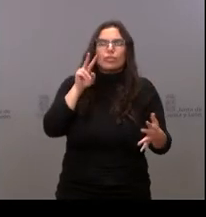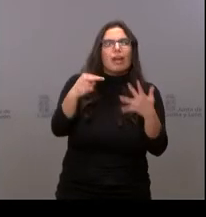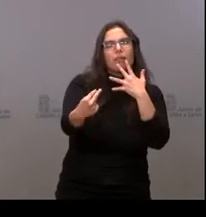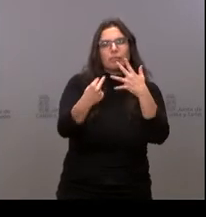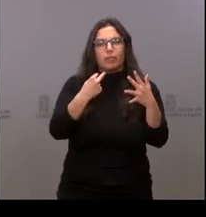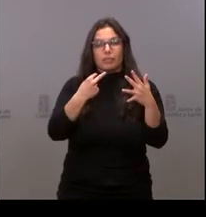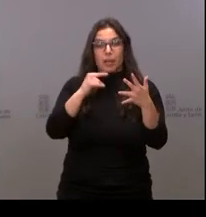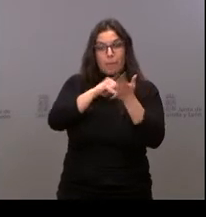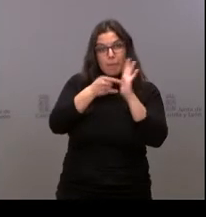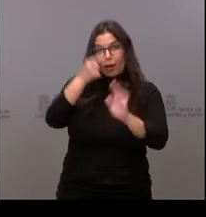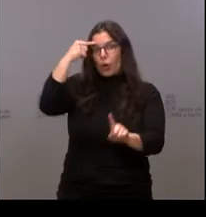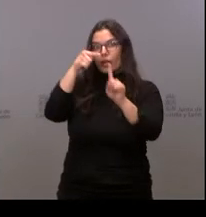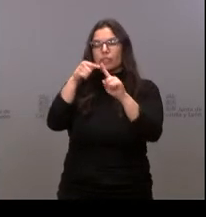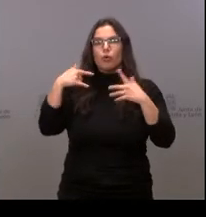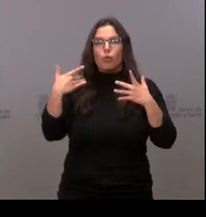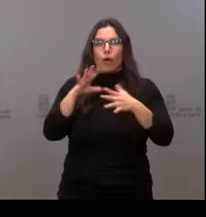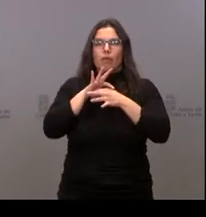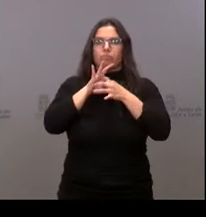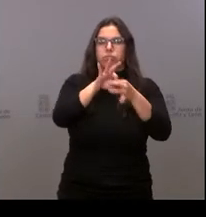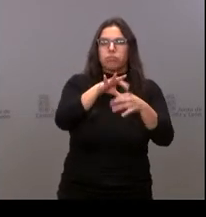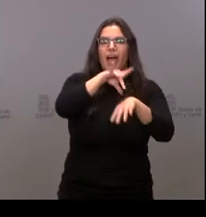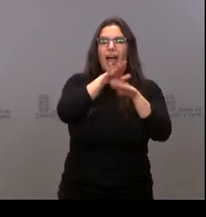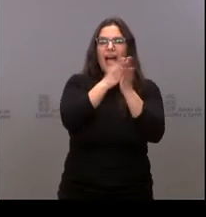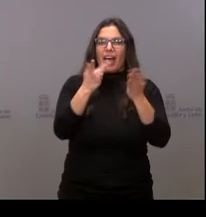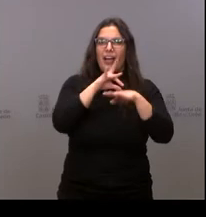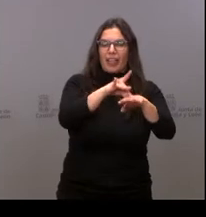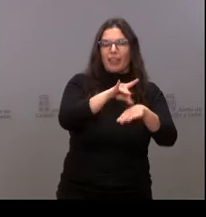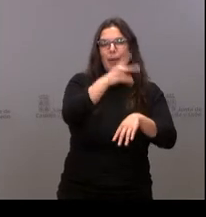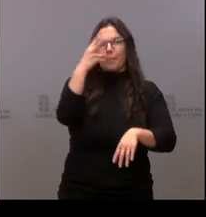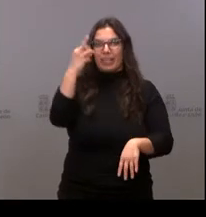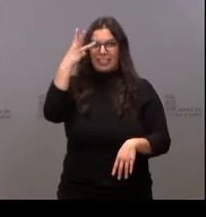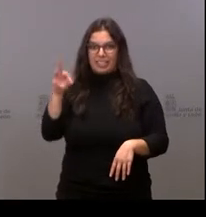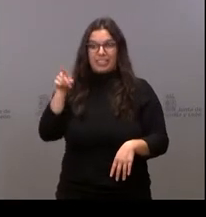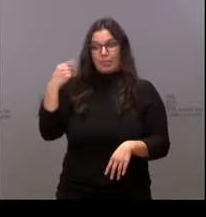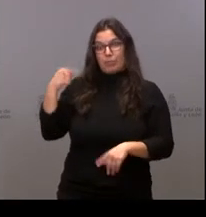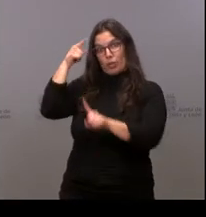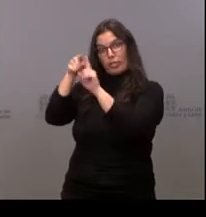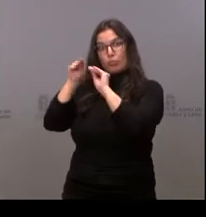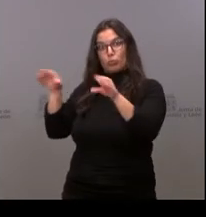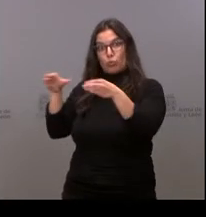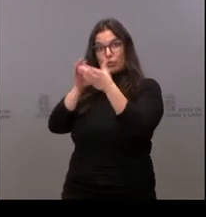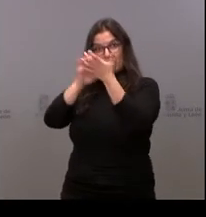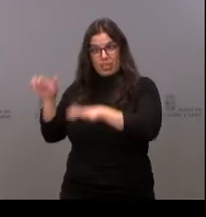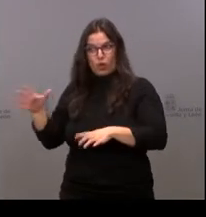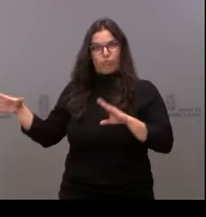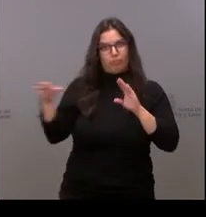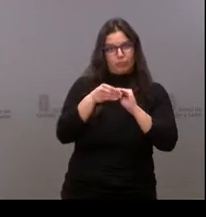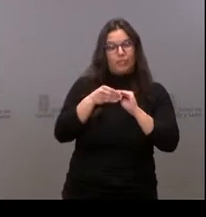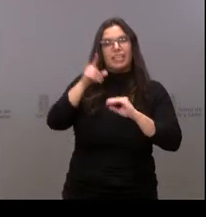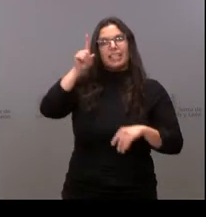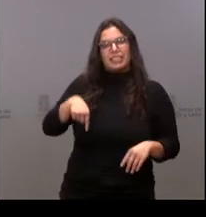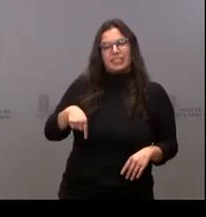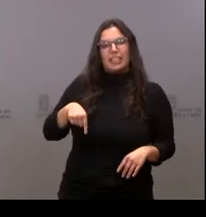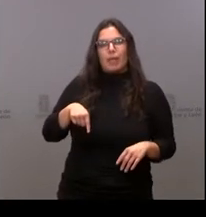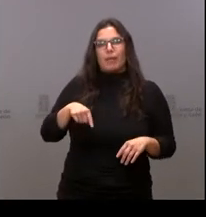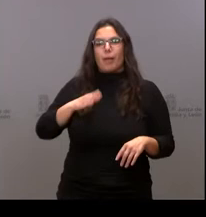plan que tiene como objetivo la agenda también 2030. Uno de los objetivos del Gobierno de la Junta de Castilla y León. Y sobre todo es un plan